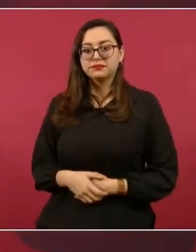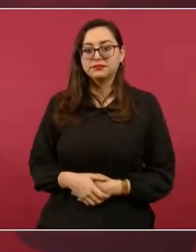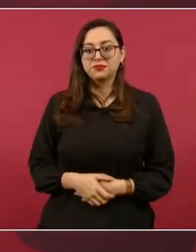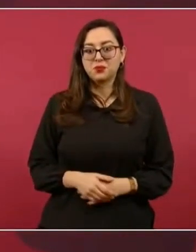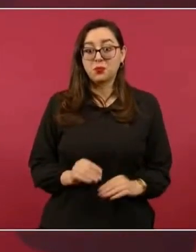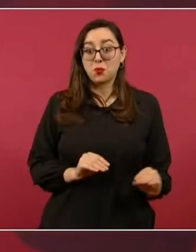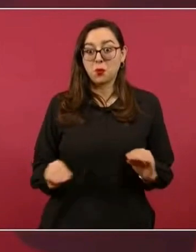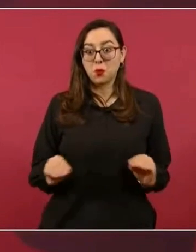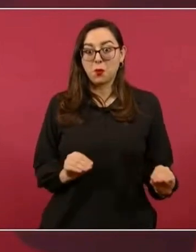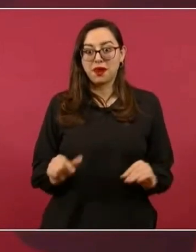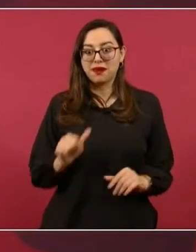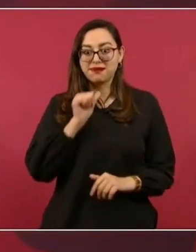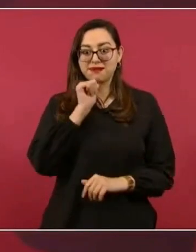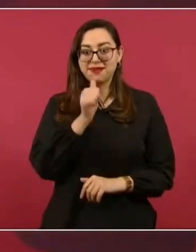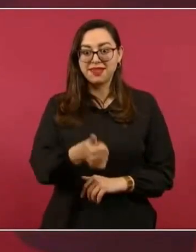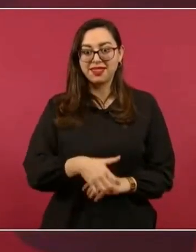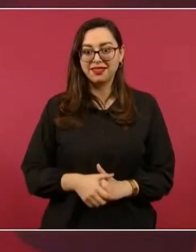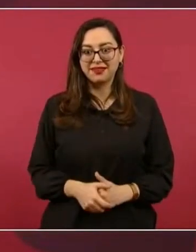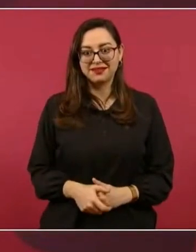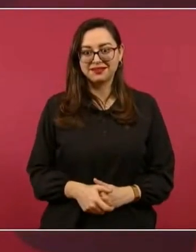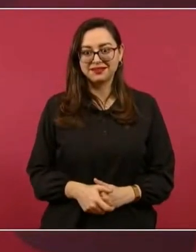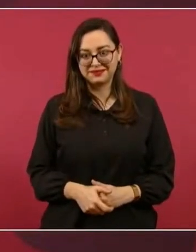una o dos veces a la semana,